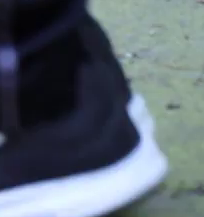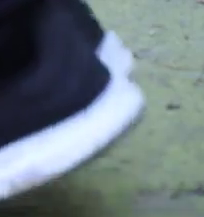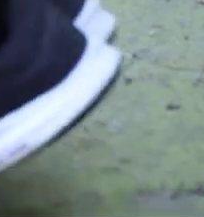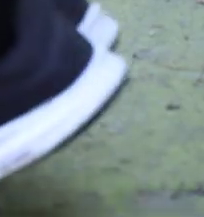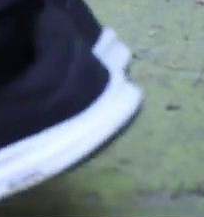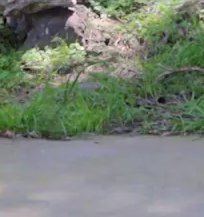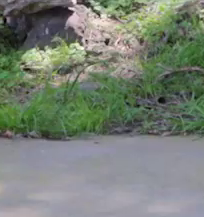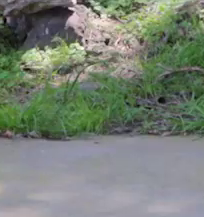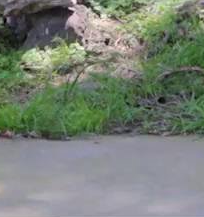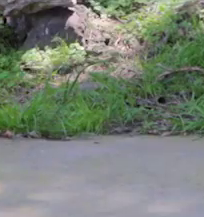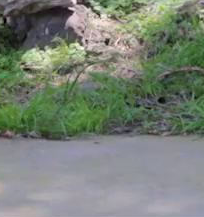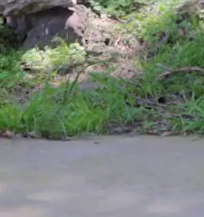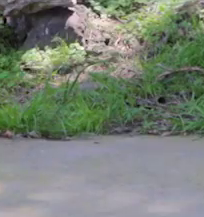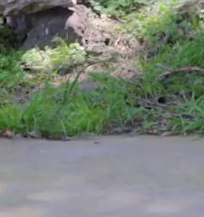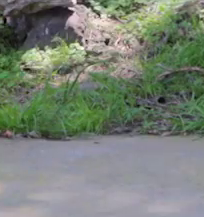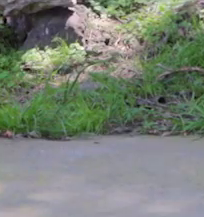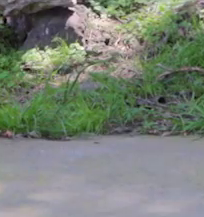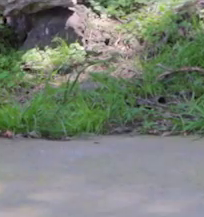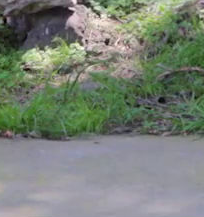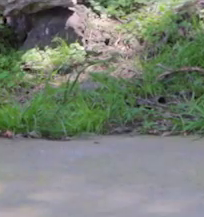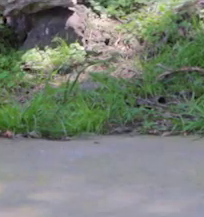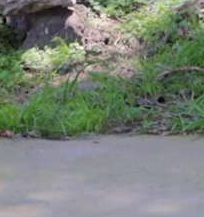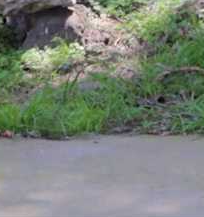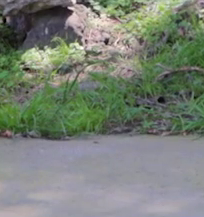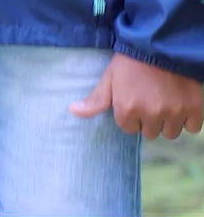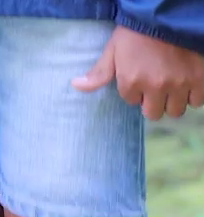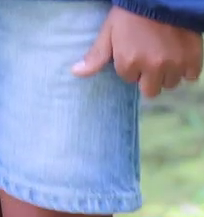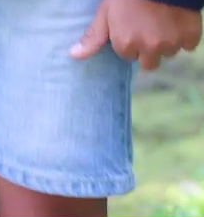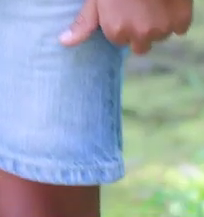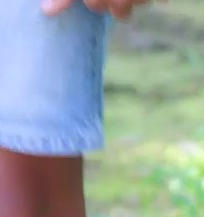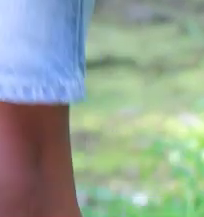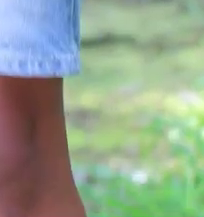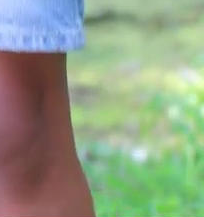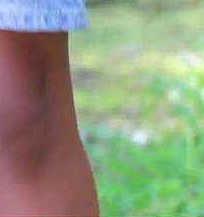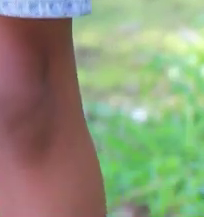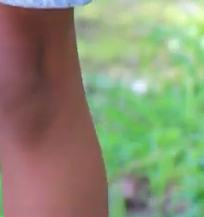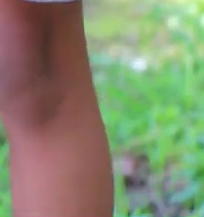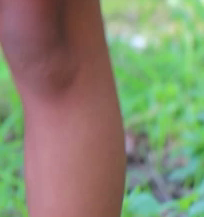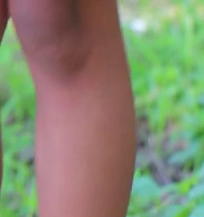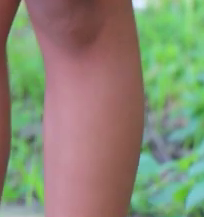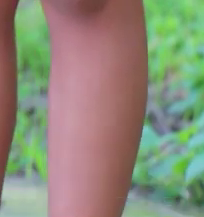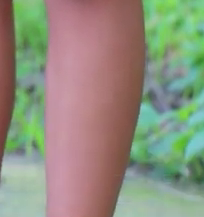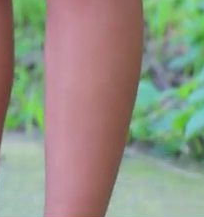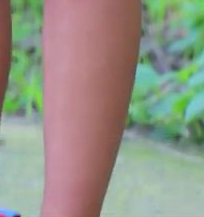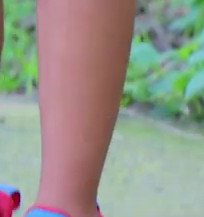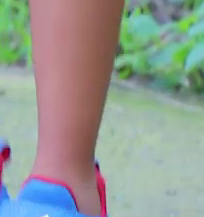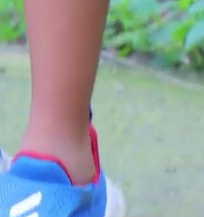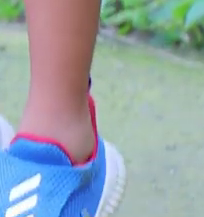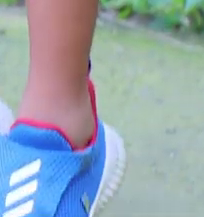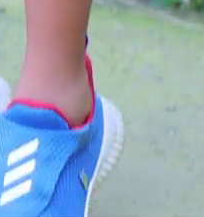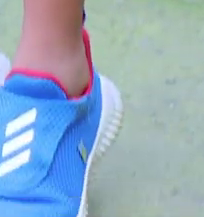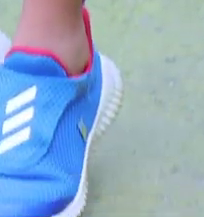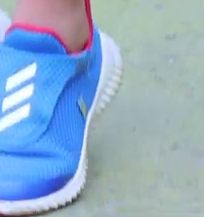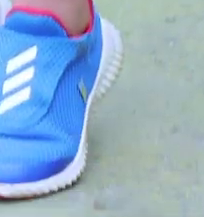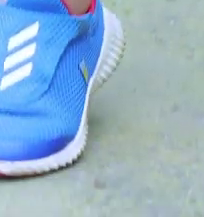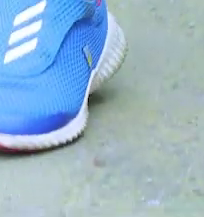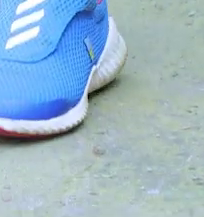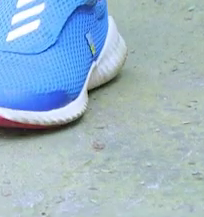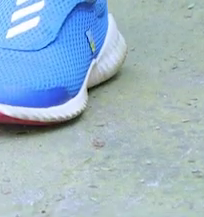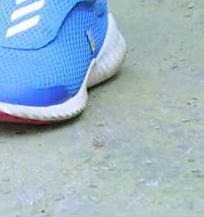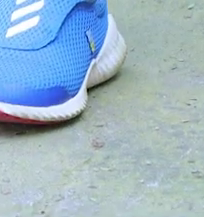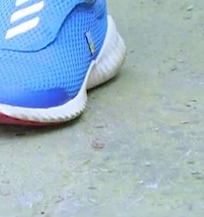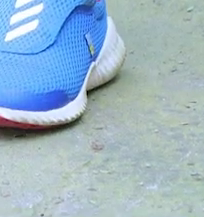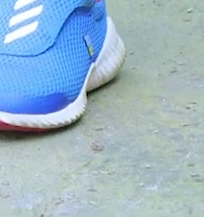derecho elevar nuestros talones sin flexión de rodillas sin flexionar cuida no